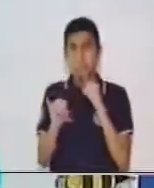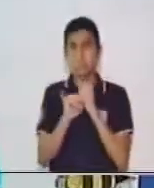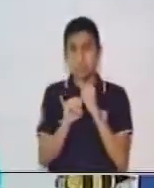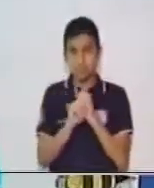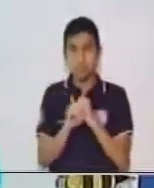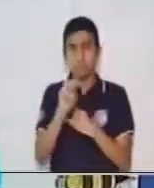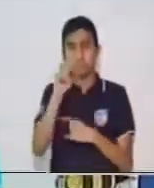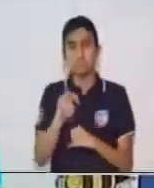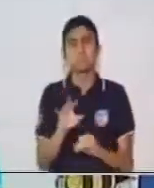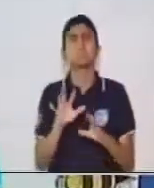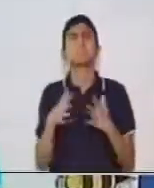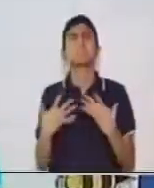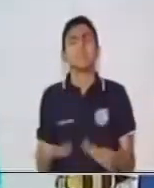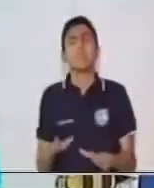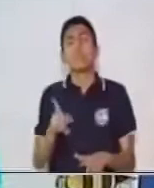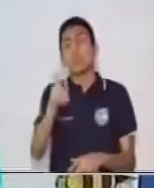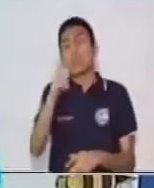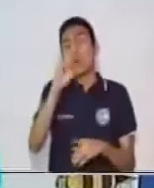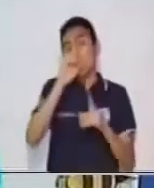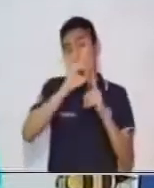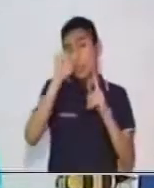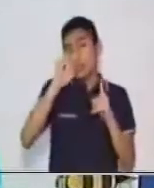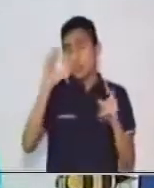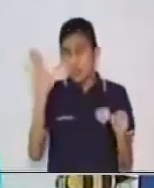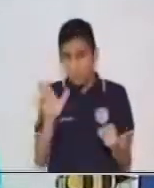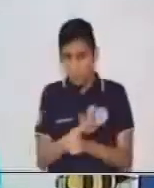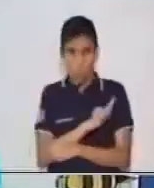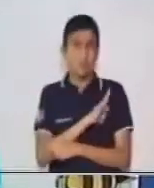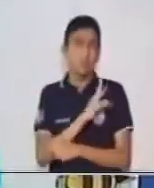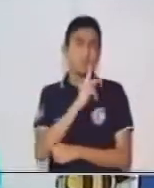es una oración compuesta